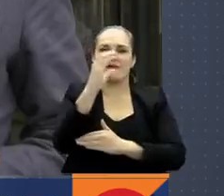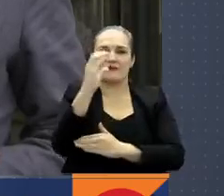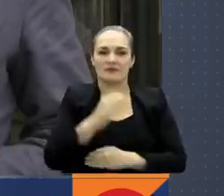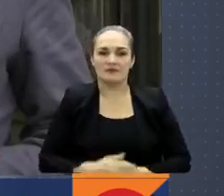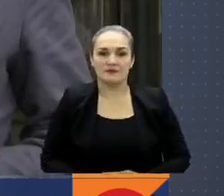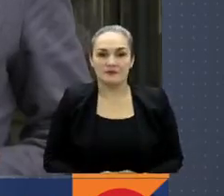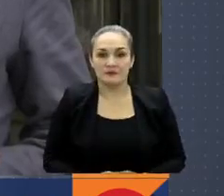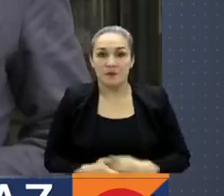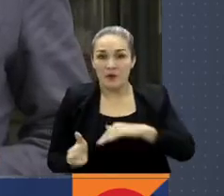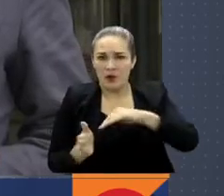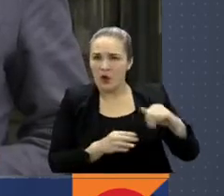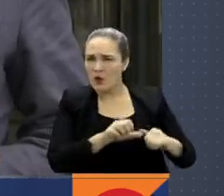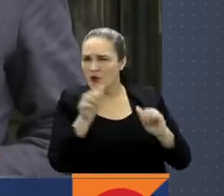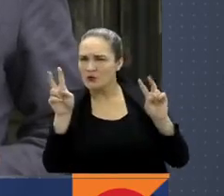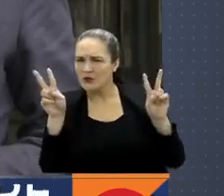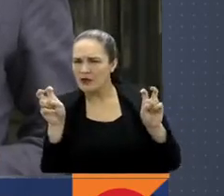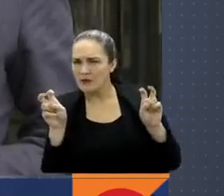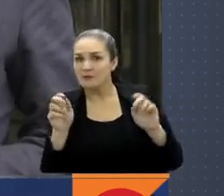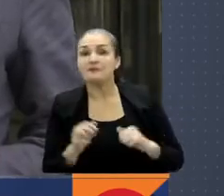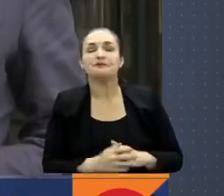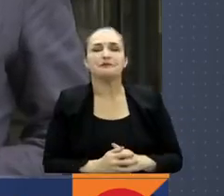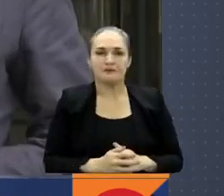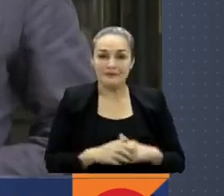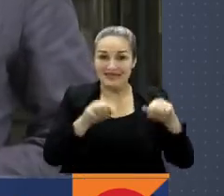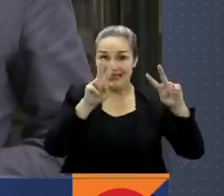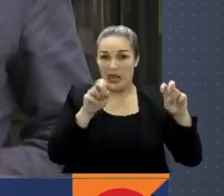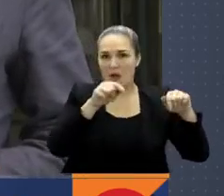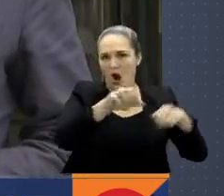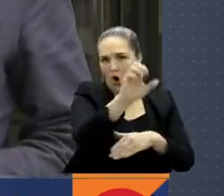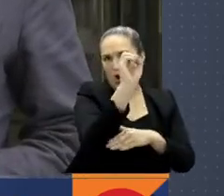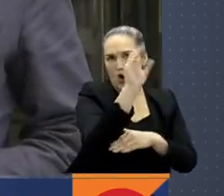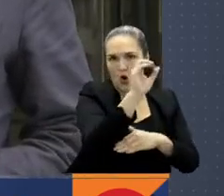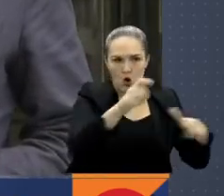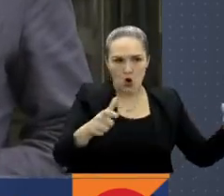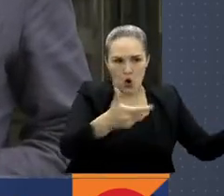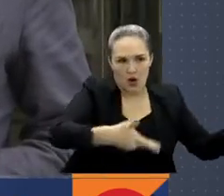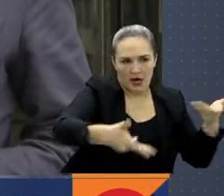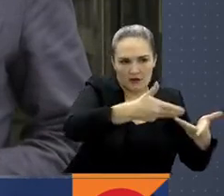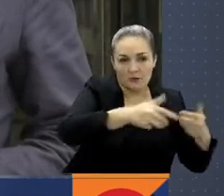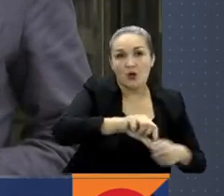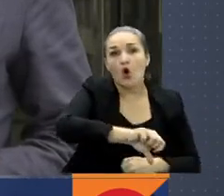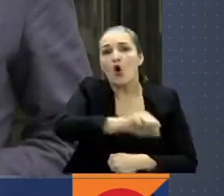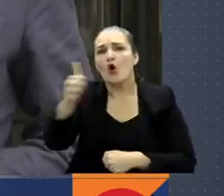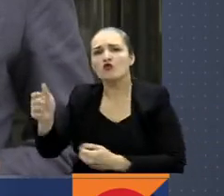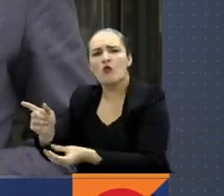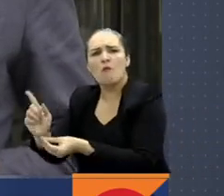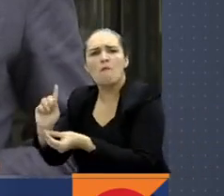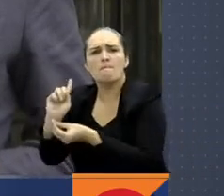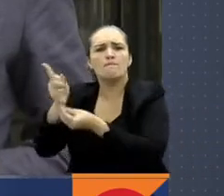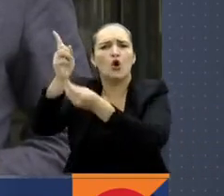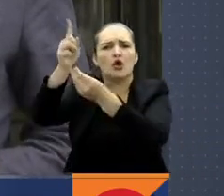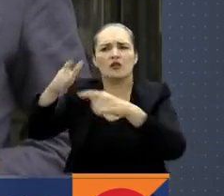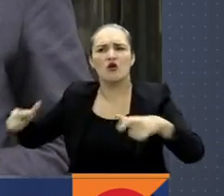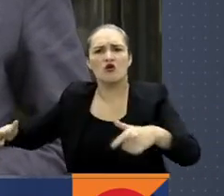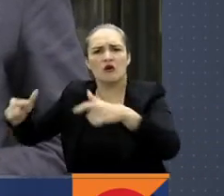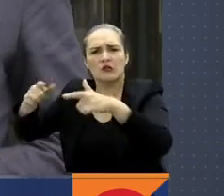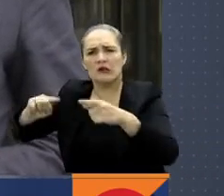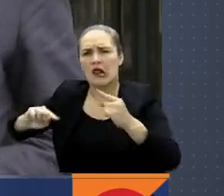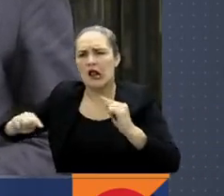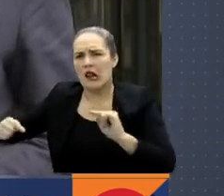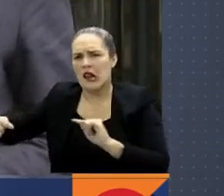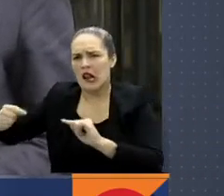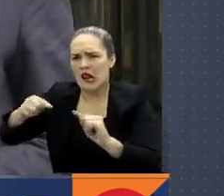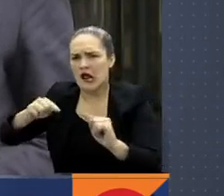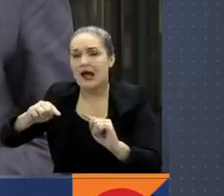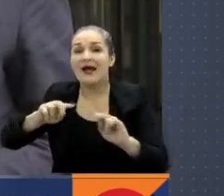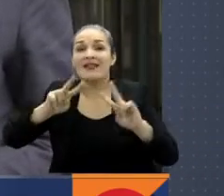Bueno, John, cambiemos de tema. En el Congreso de la República hay posiciones divididas frente a la propuesta que lanzó el presidente Gustavo Petro sobre